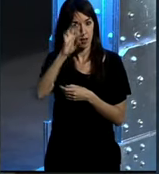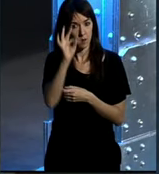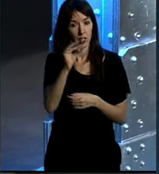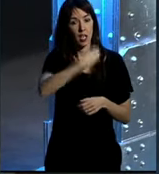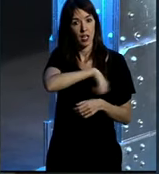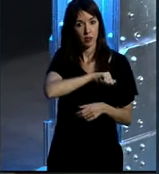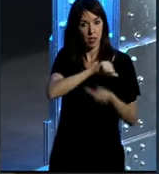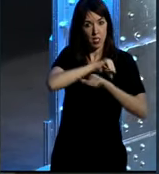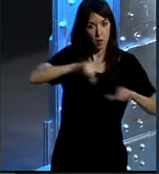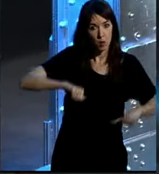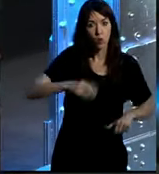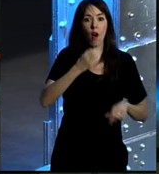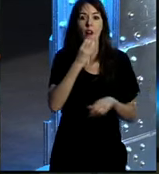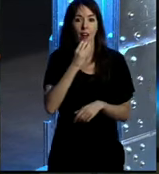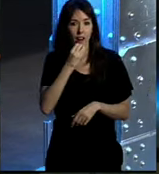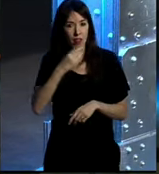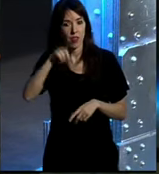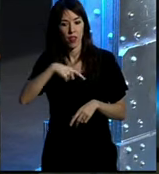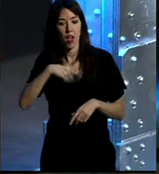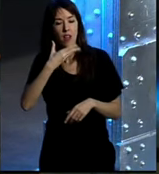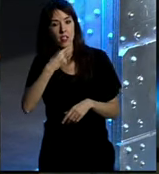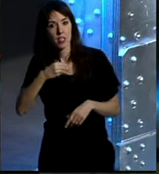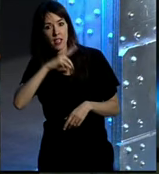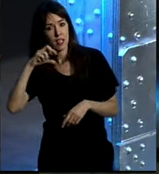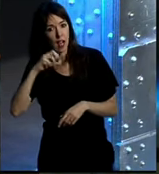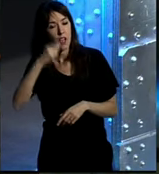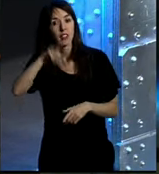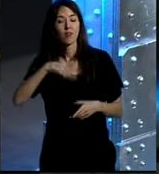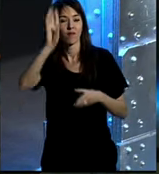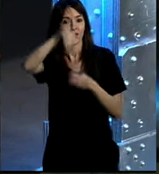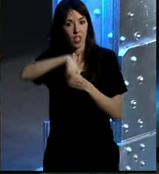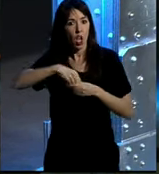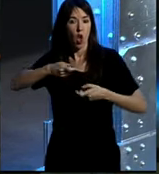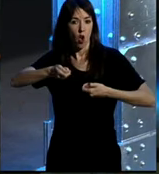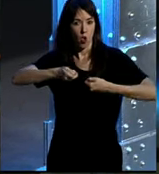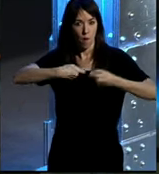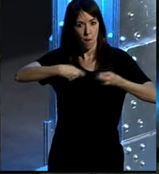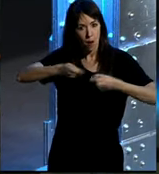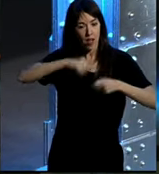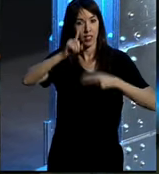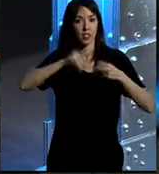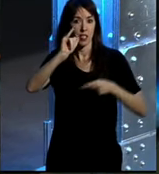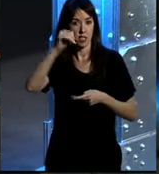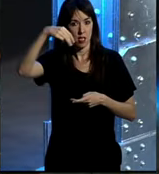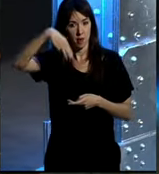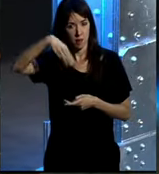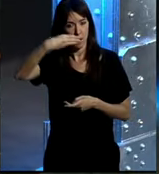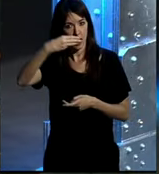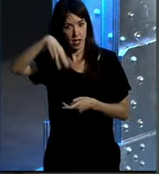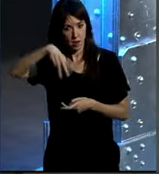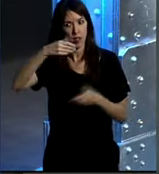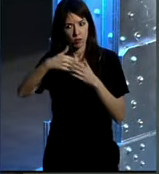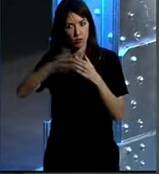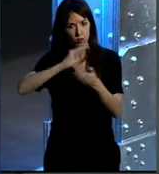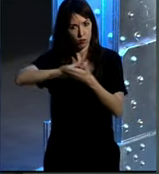Portugal, Grecia e Israel y miembro del Comité de Marketing y del Comité de Estrategia Digital en IBM. Es autor de